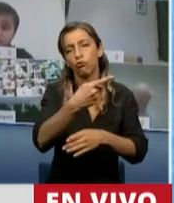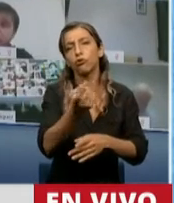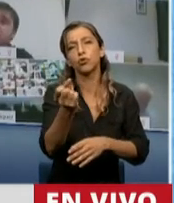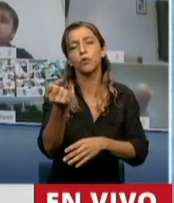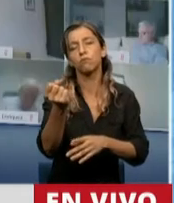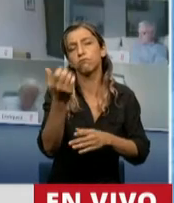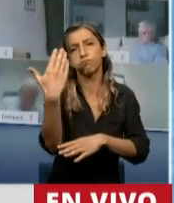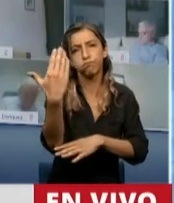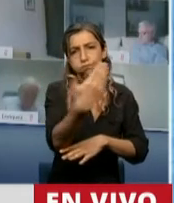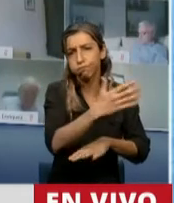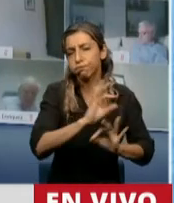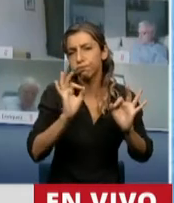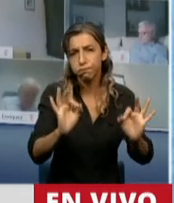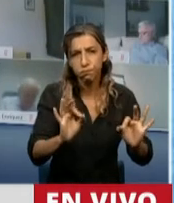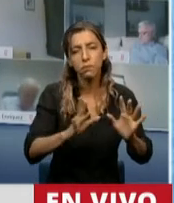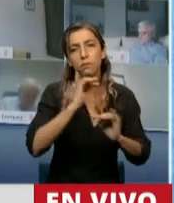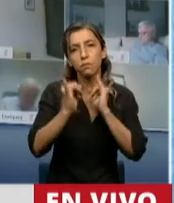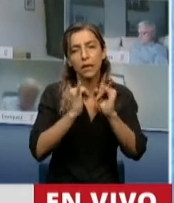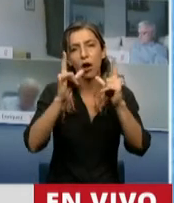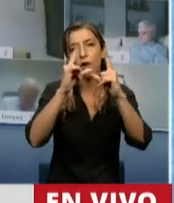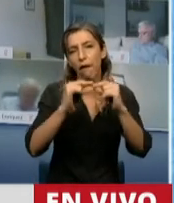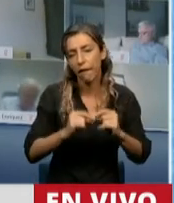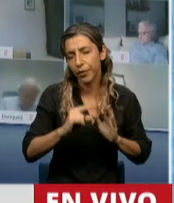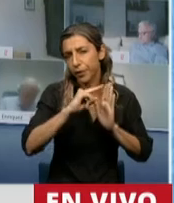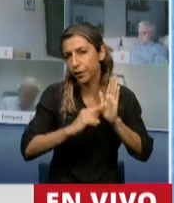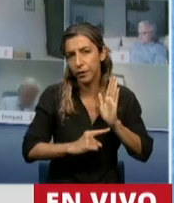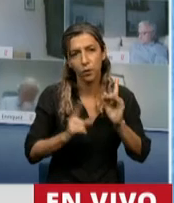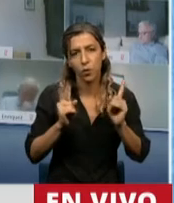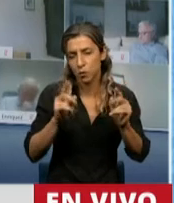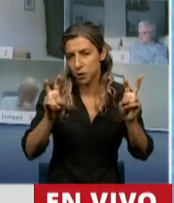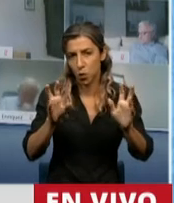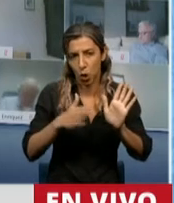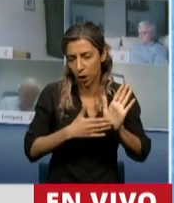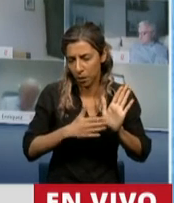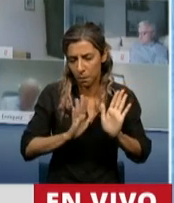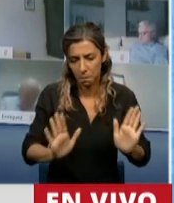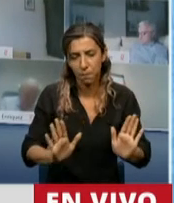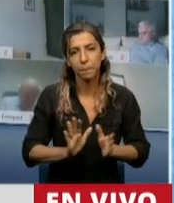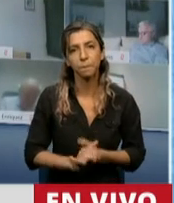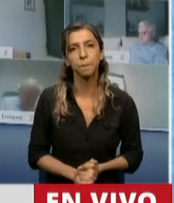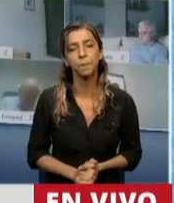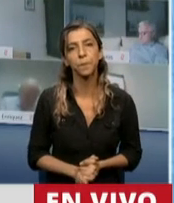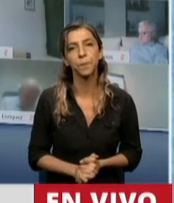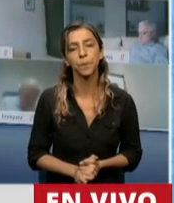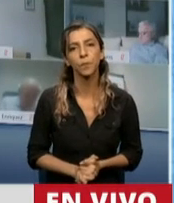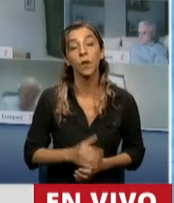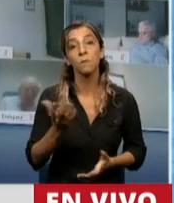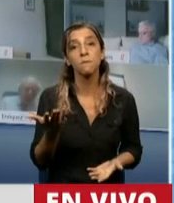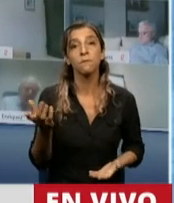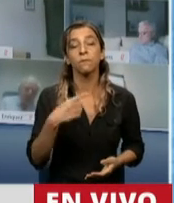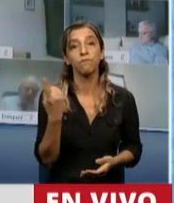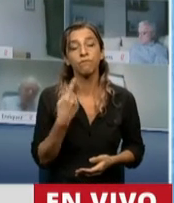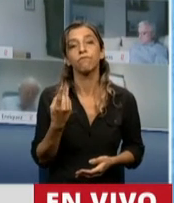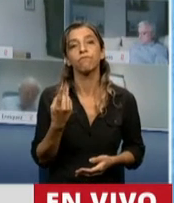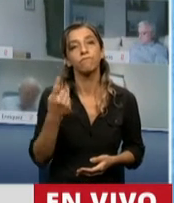de los distintos artículos en relación con el tema. Creo que tenemos que mirar un poco el